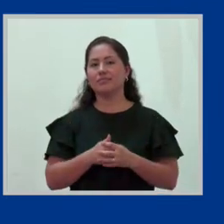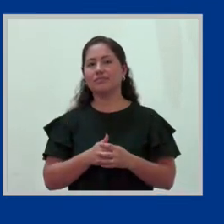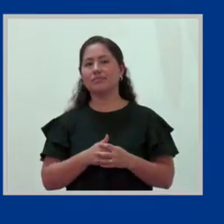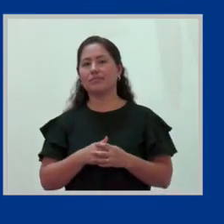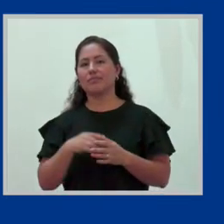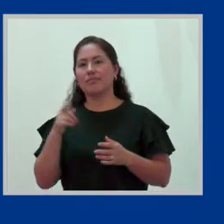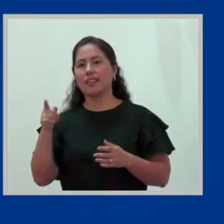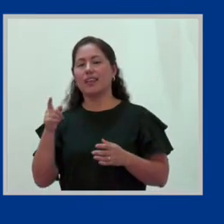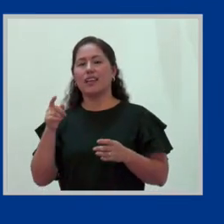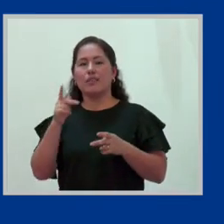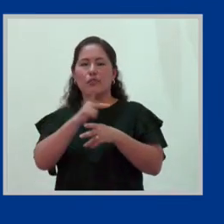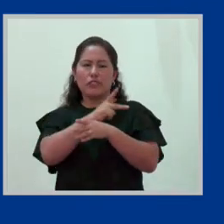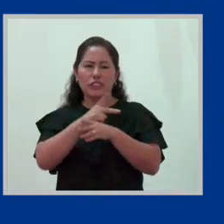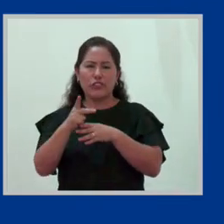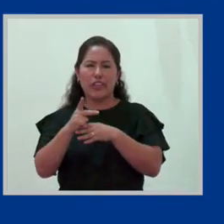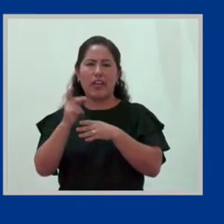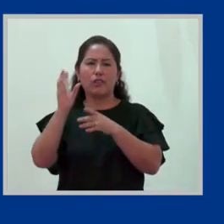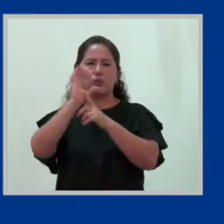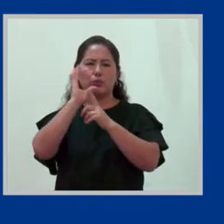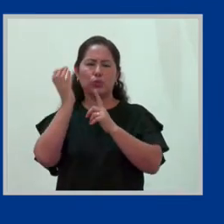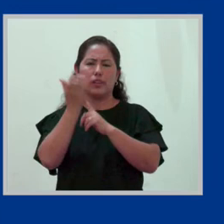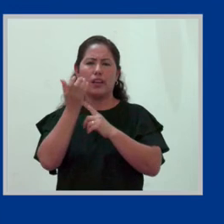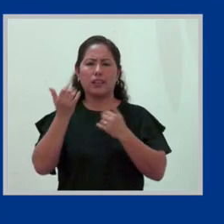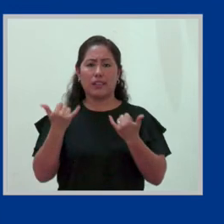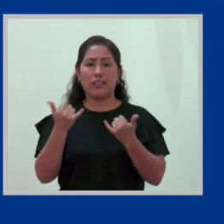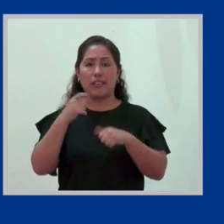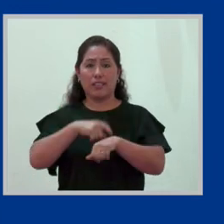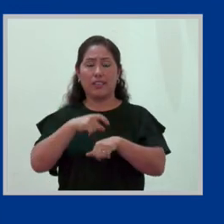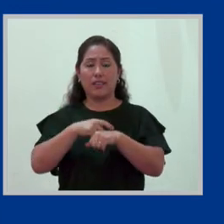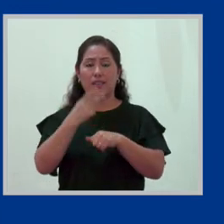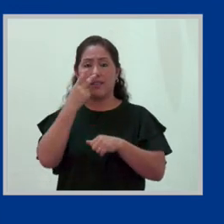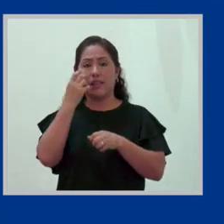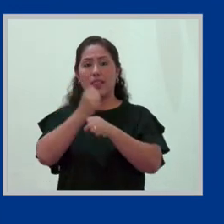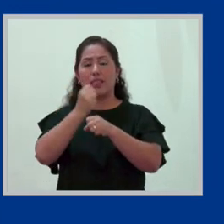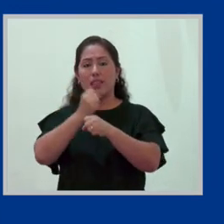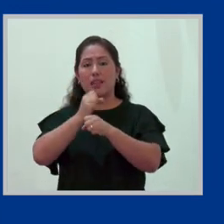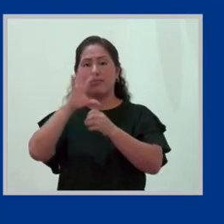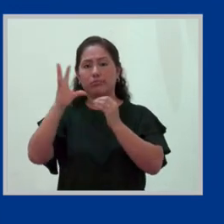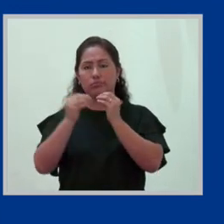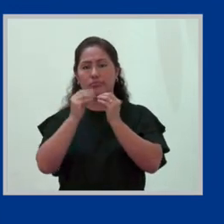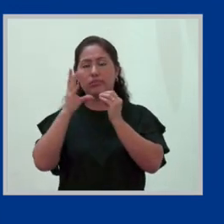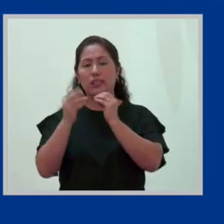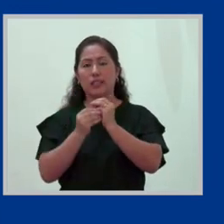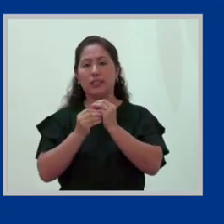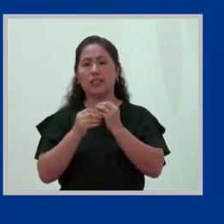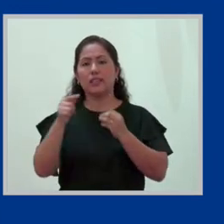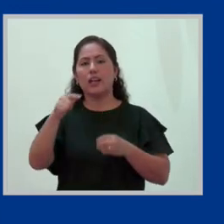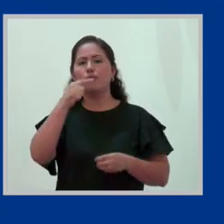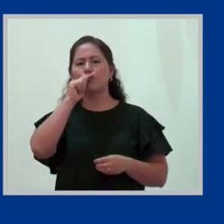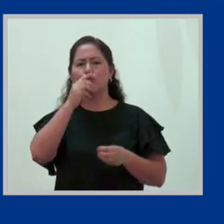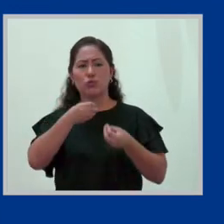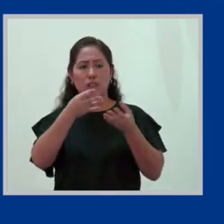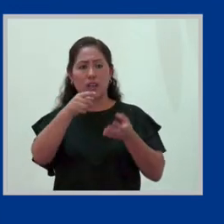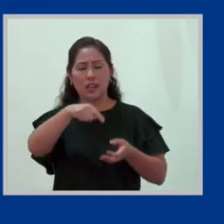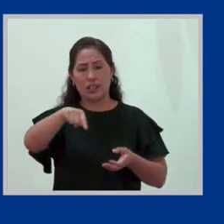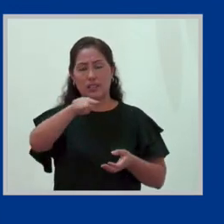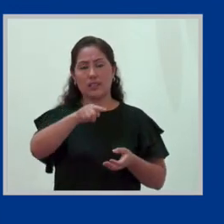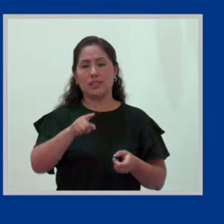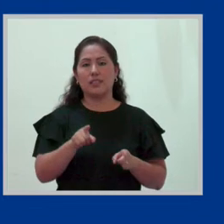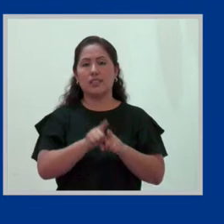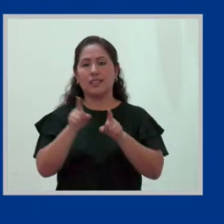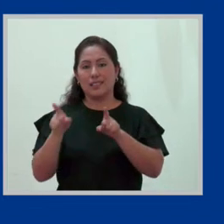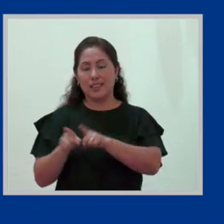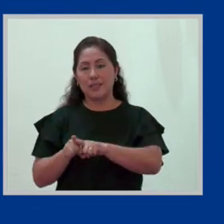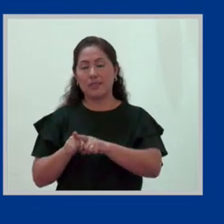cultural que existe, porque existen trabajos atribuidos predominantemente a mujeres. Y, por supuesto,